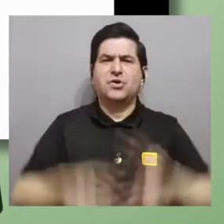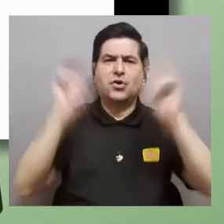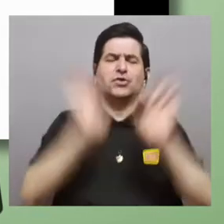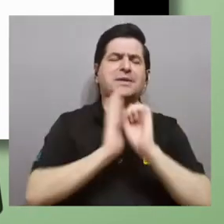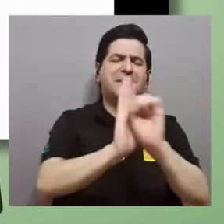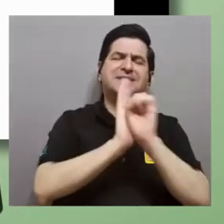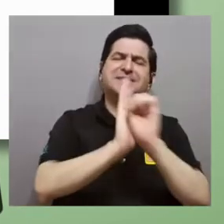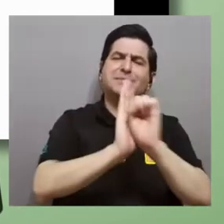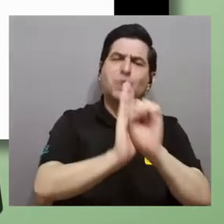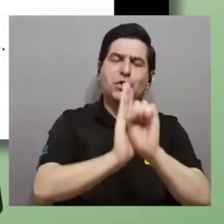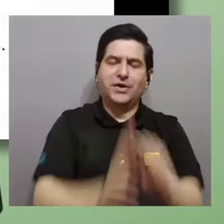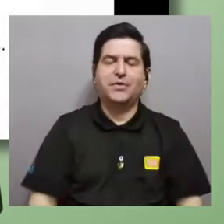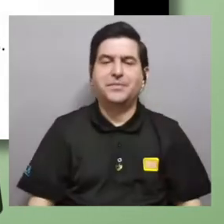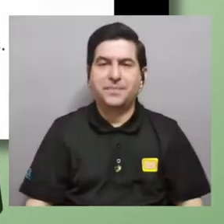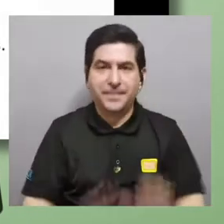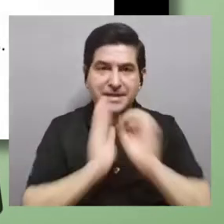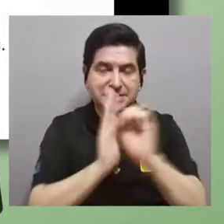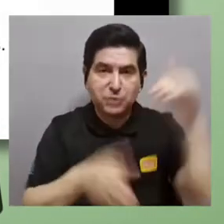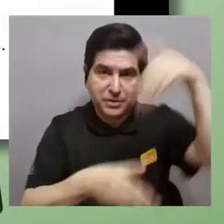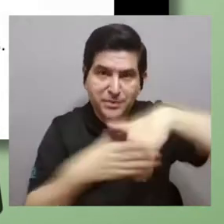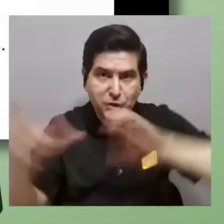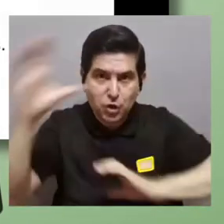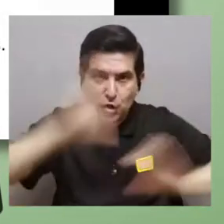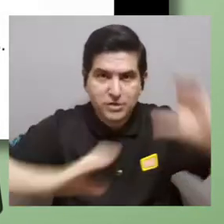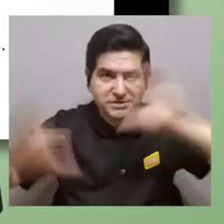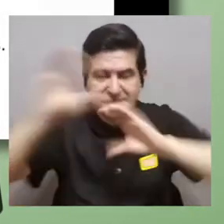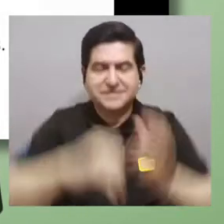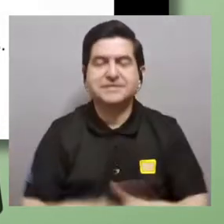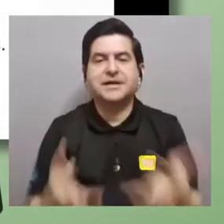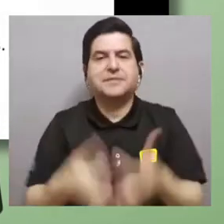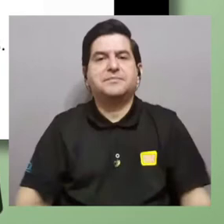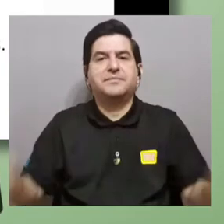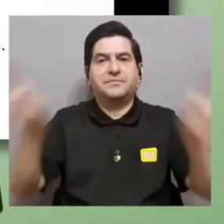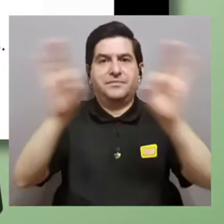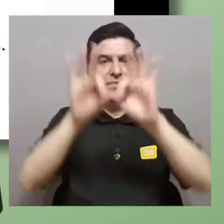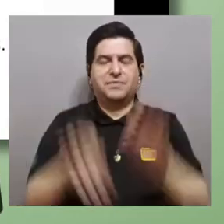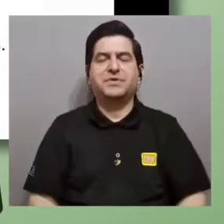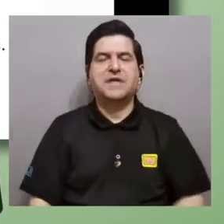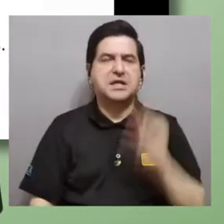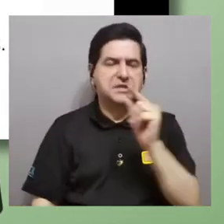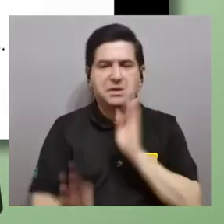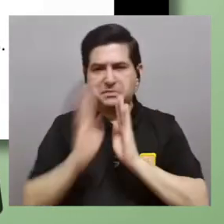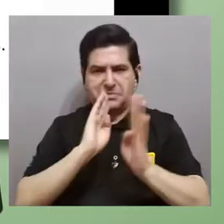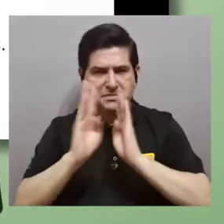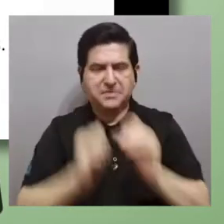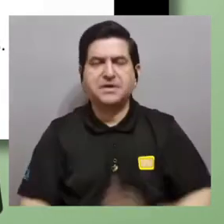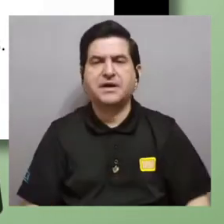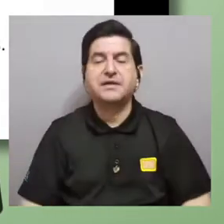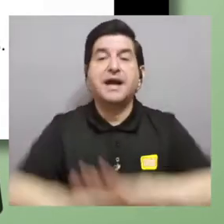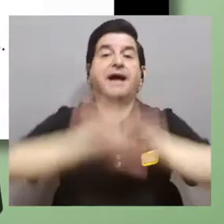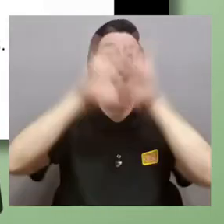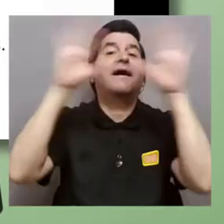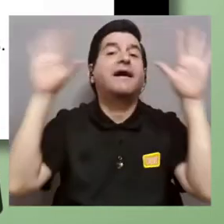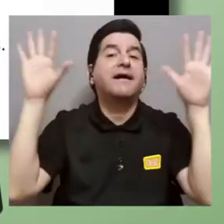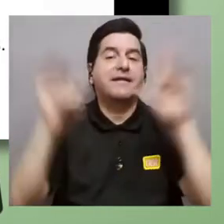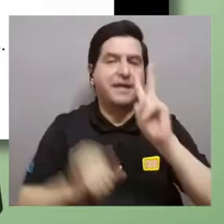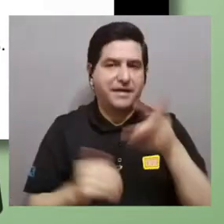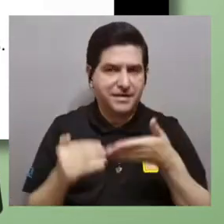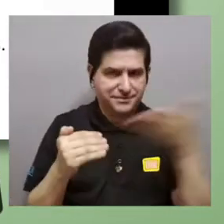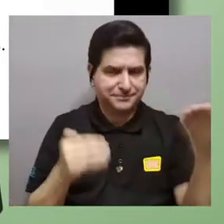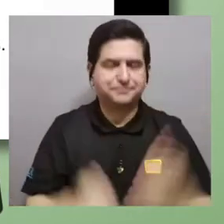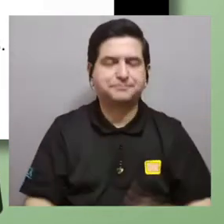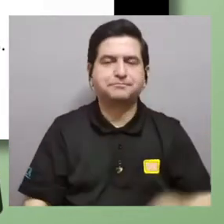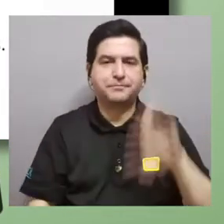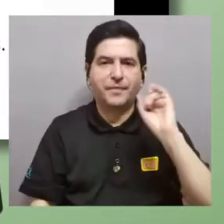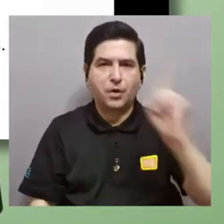tema del simbolismo del simbolismo en las ciencias para mí es fundamental en esta pequeña conversación aclarar un par de